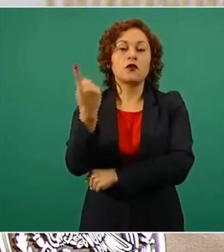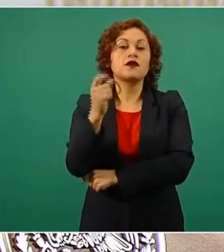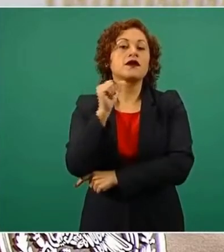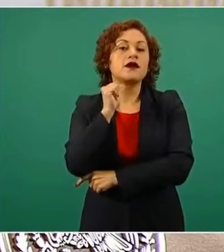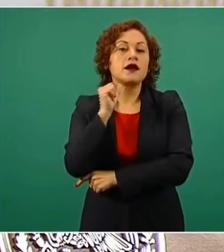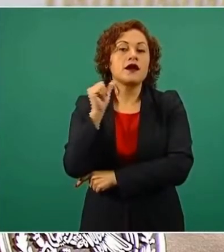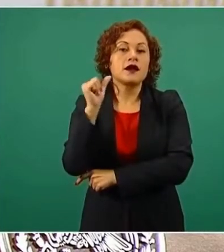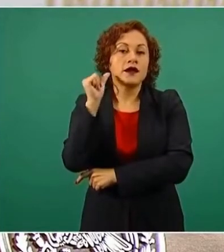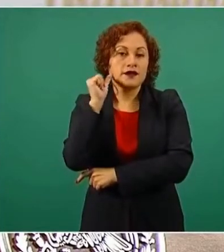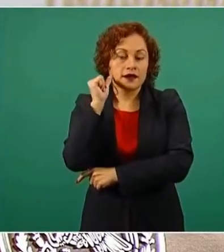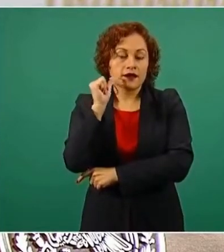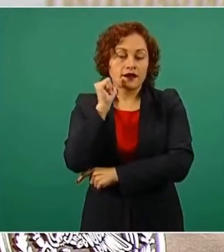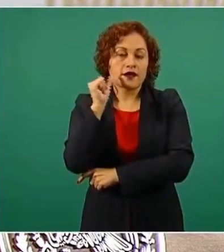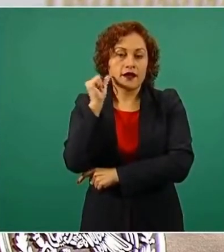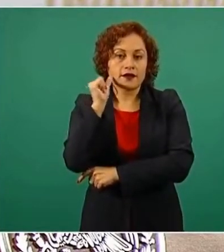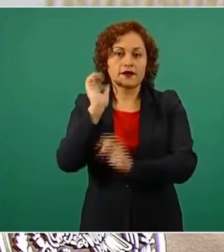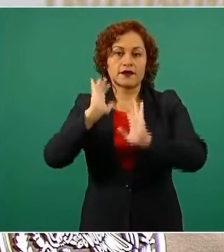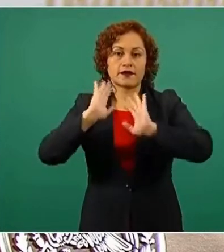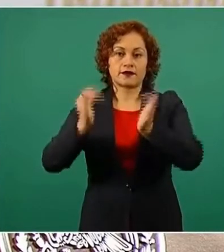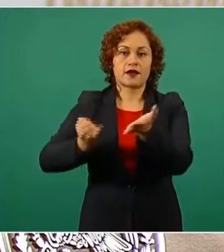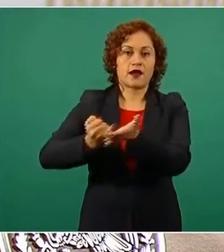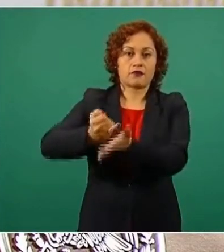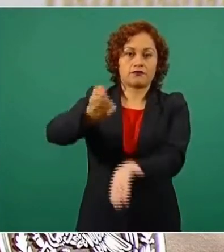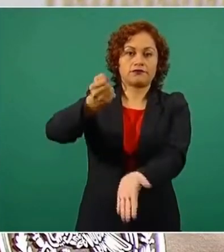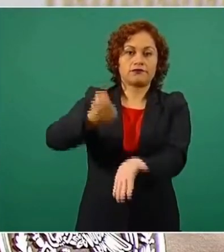la reforma.